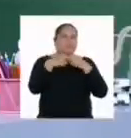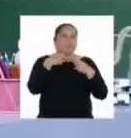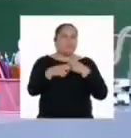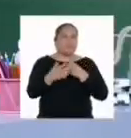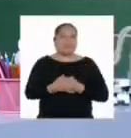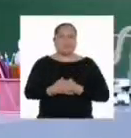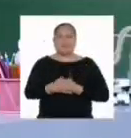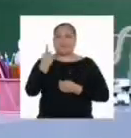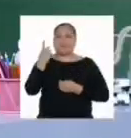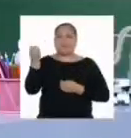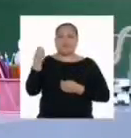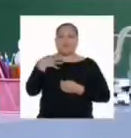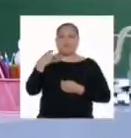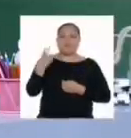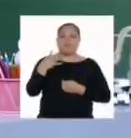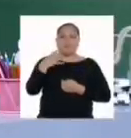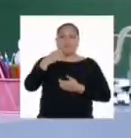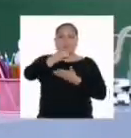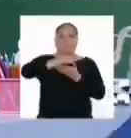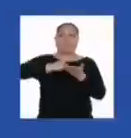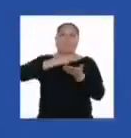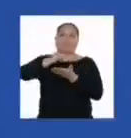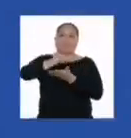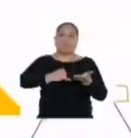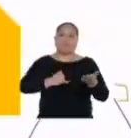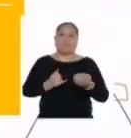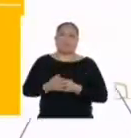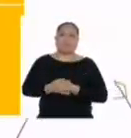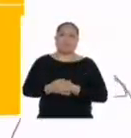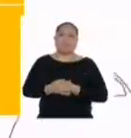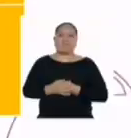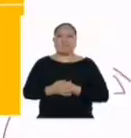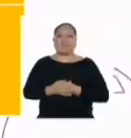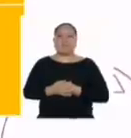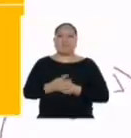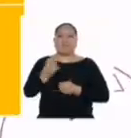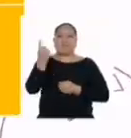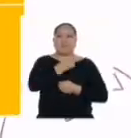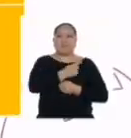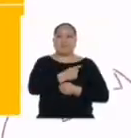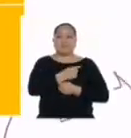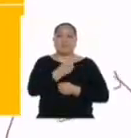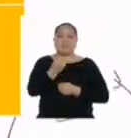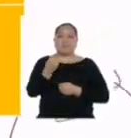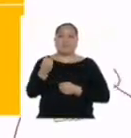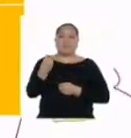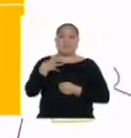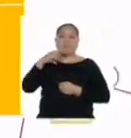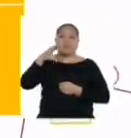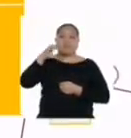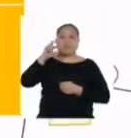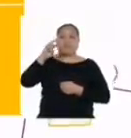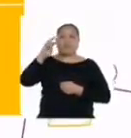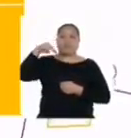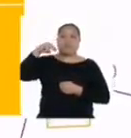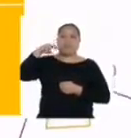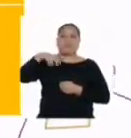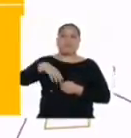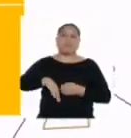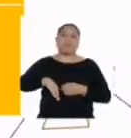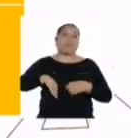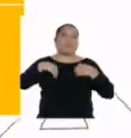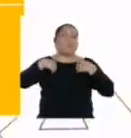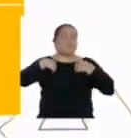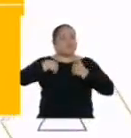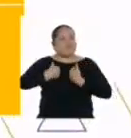y eso me lo hicieron saber con sus comentarios. Esto es lo que comentó Carmen. Cansada de